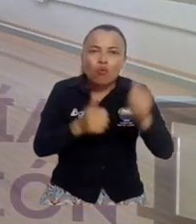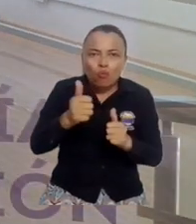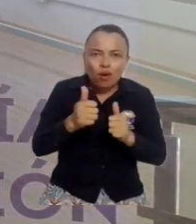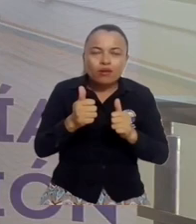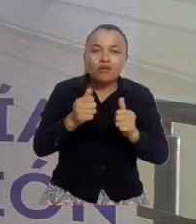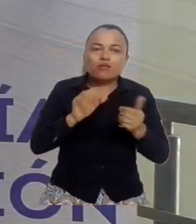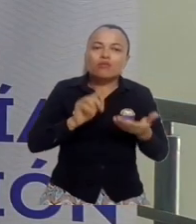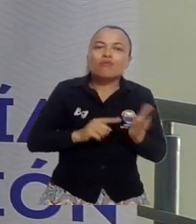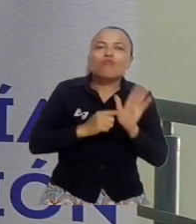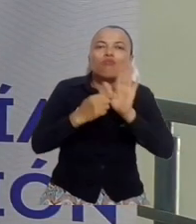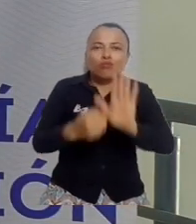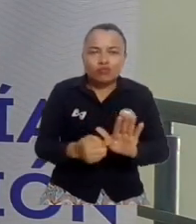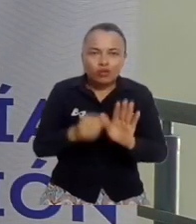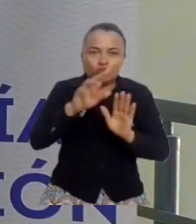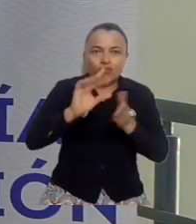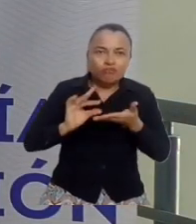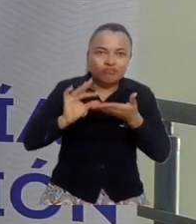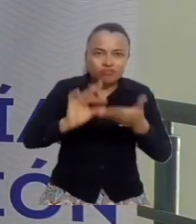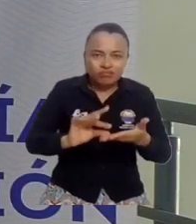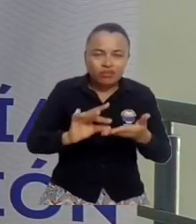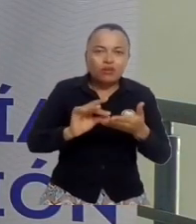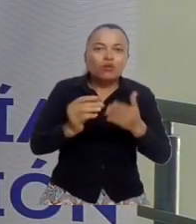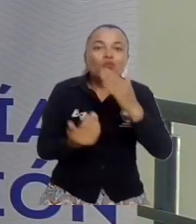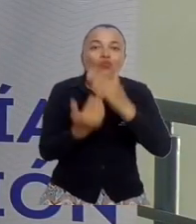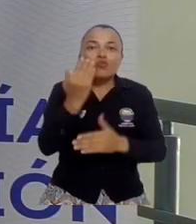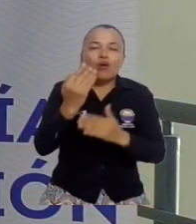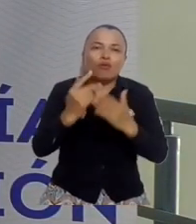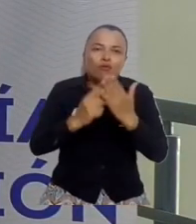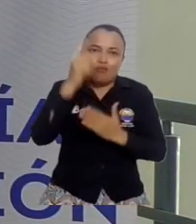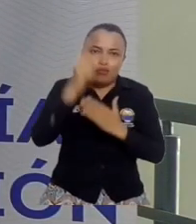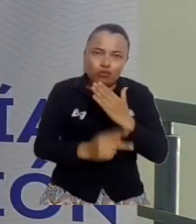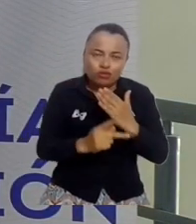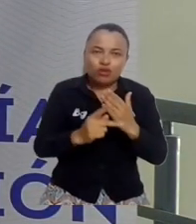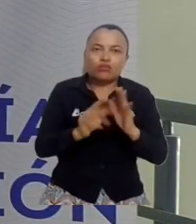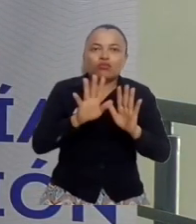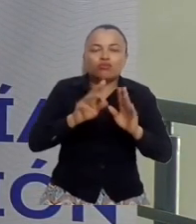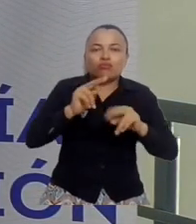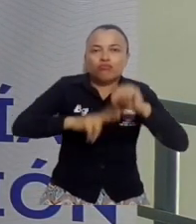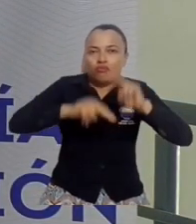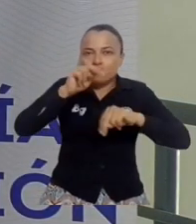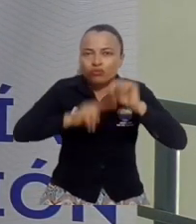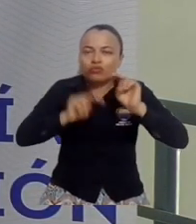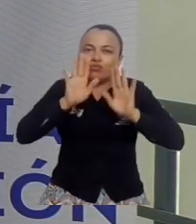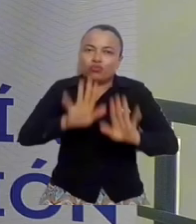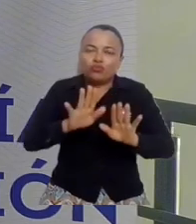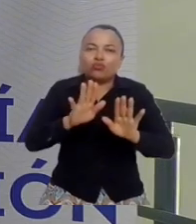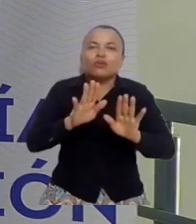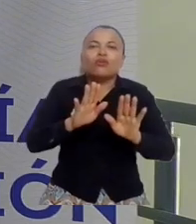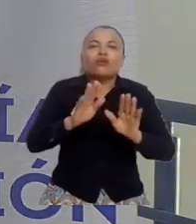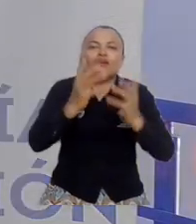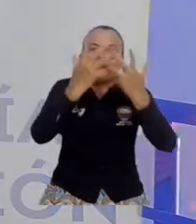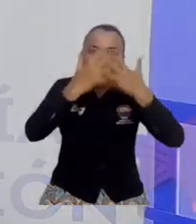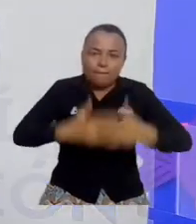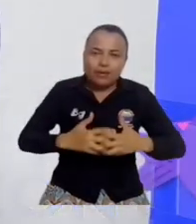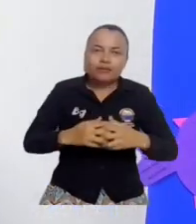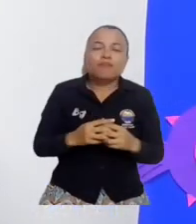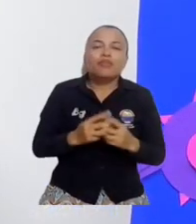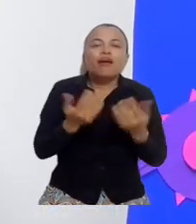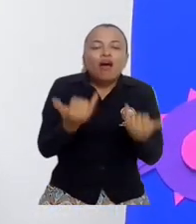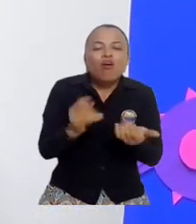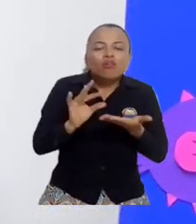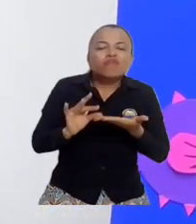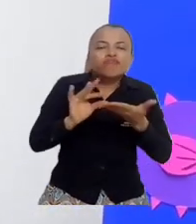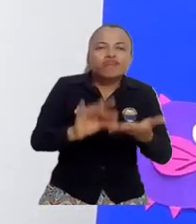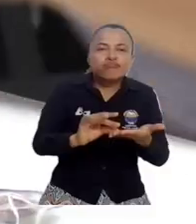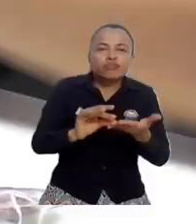desarrollar un MVP de un nuevo proyecto que ayude al crecimiento de nuestra empresa. En este caso, pues estábamos testeando un